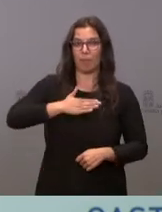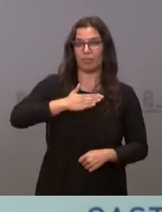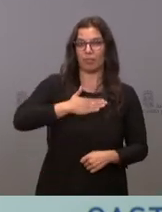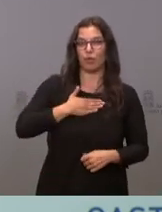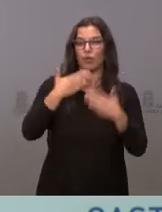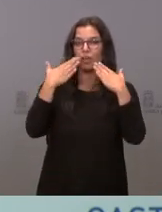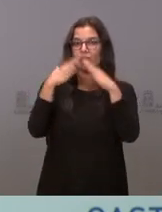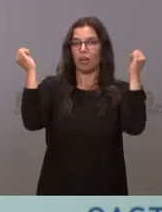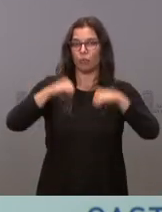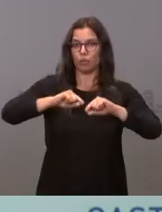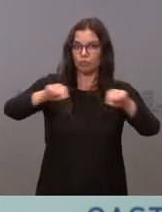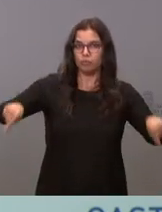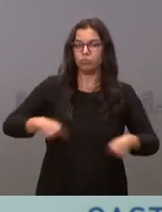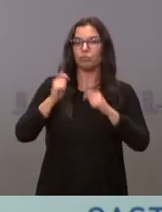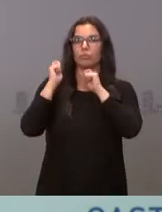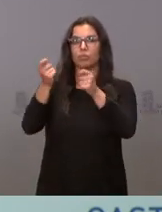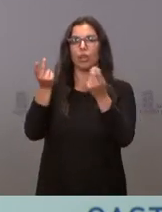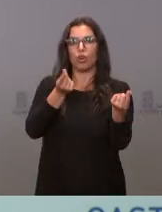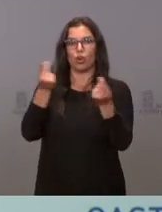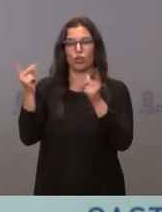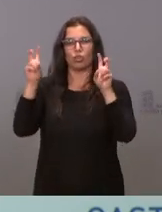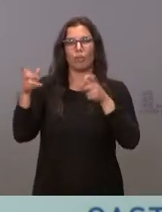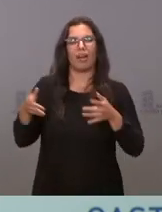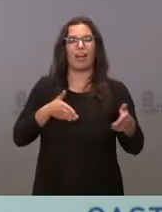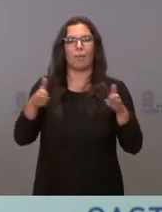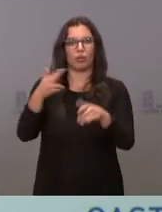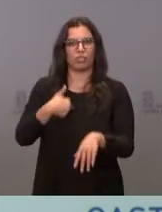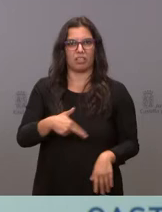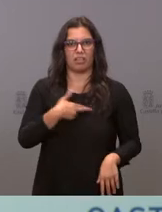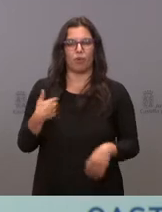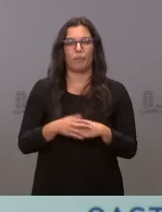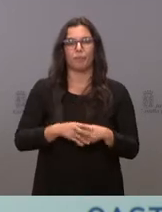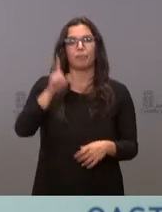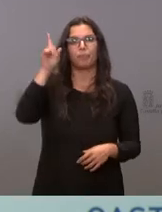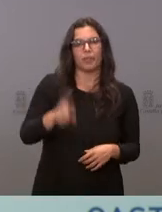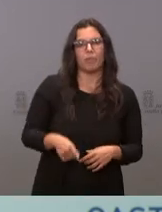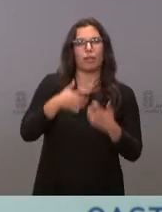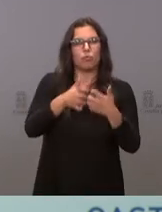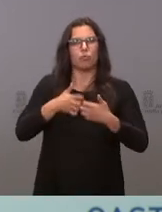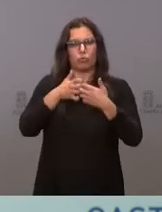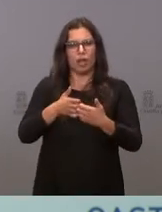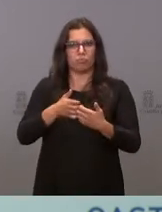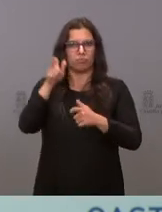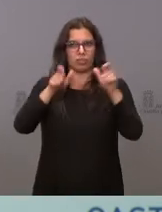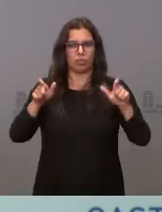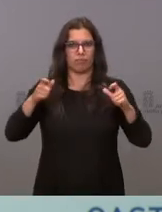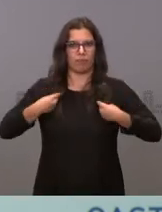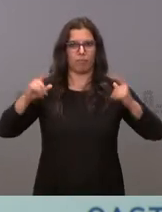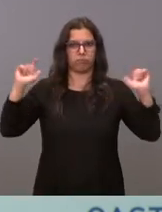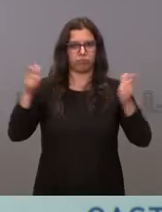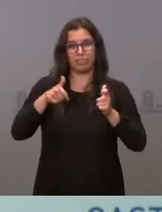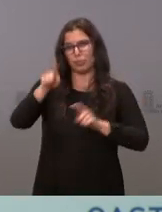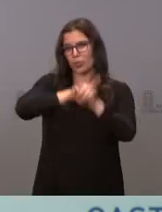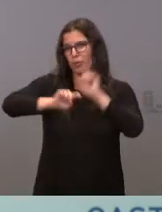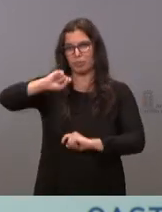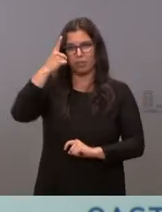acuerdo, la firma de la Declaración de Logroño sobre el Camino de Santiago. Para luchar contra la despoblación, nuestro principal y esencial problema,